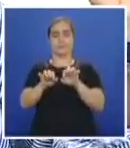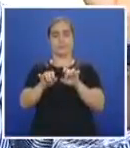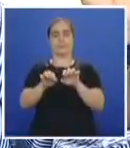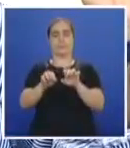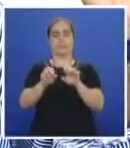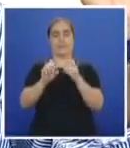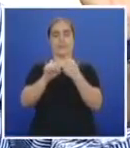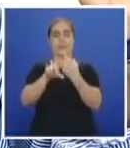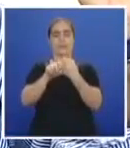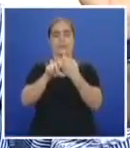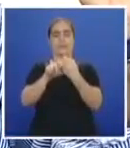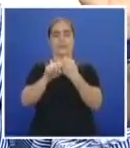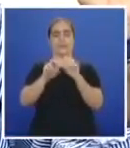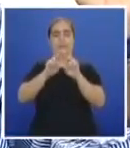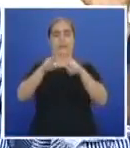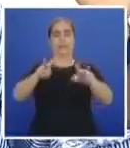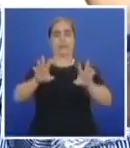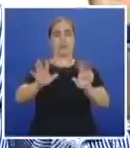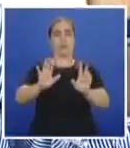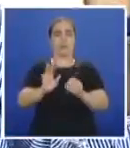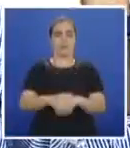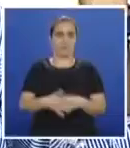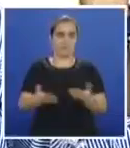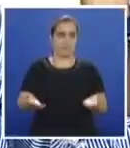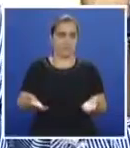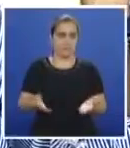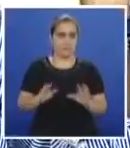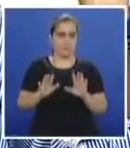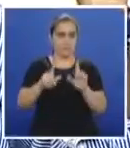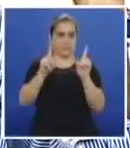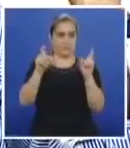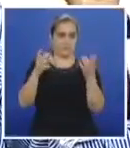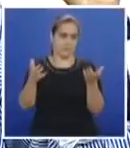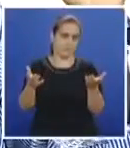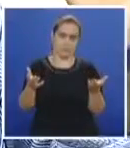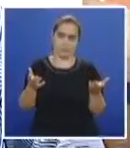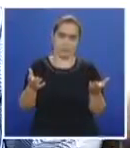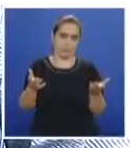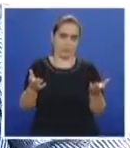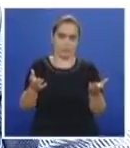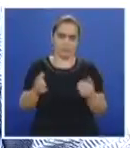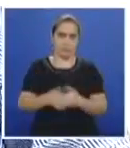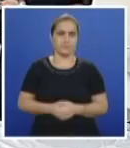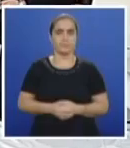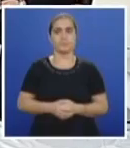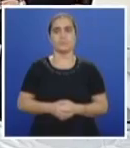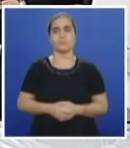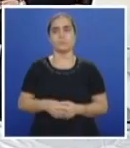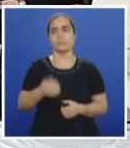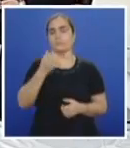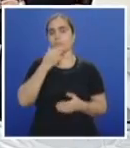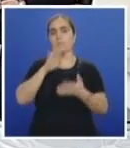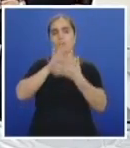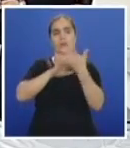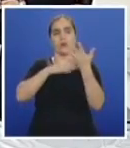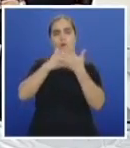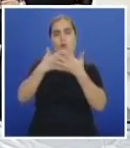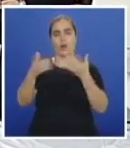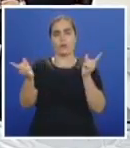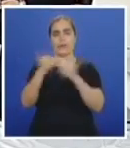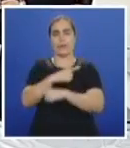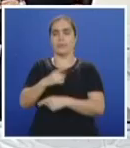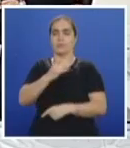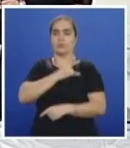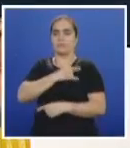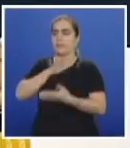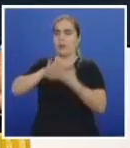o algo más sobre el tema del chat y eso no debe ser así. Modifican los horarios en una ciudad tan importante y no en las universidades.